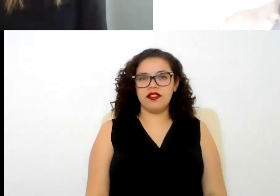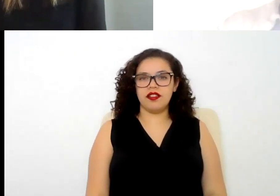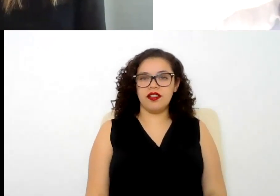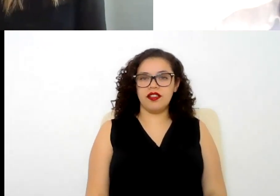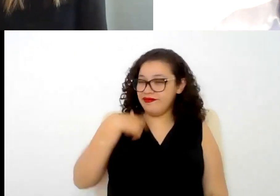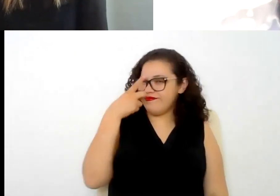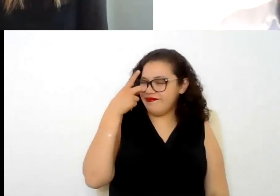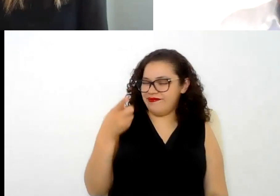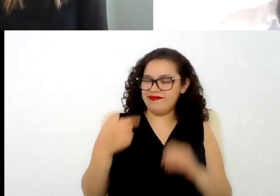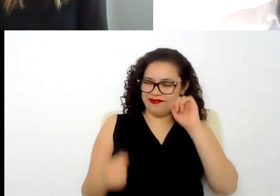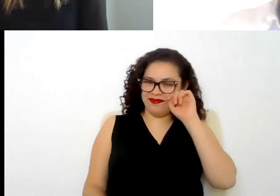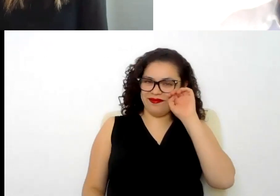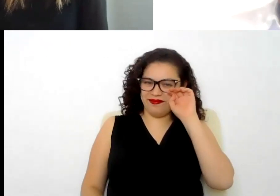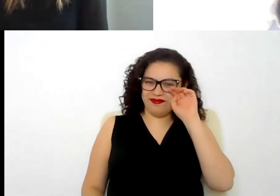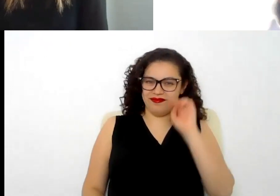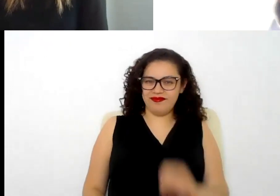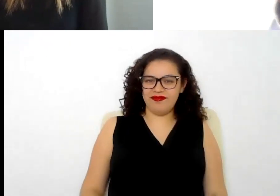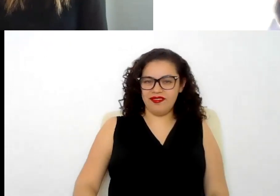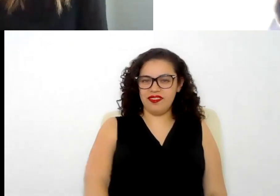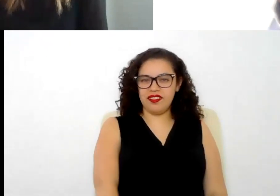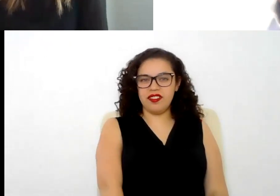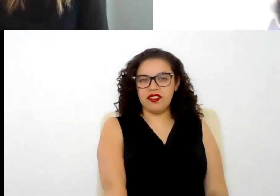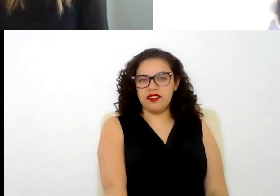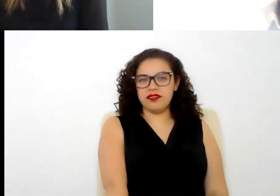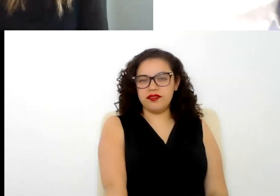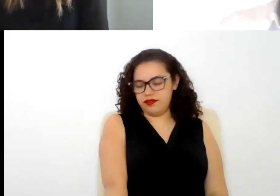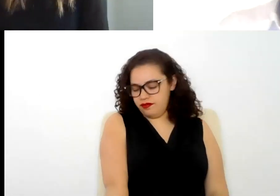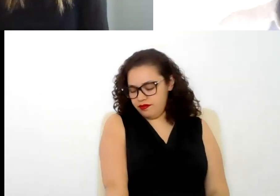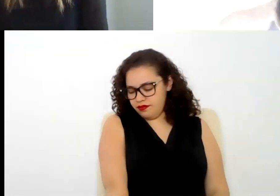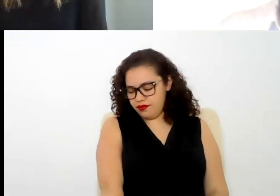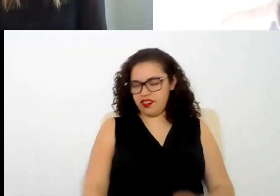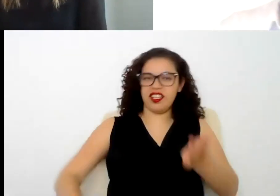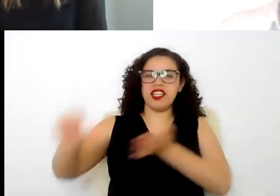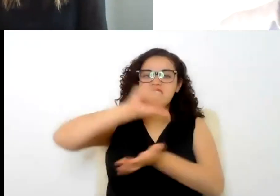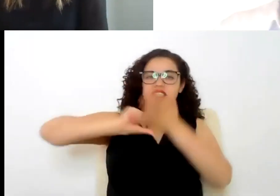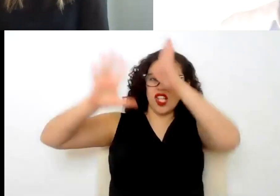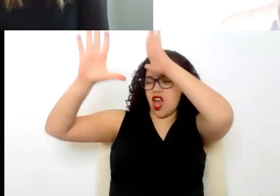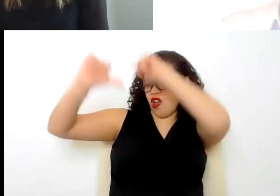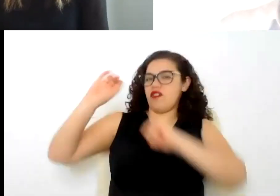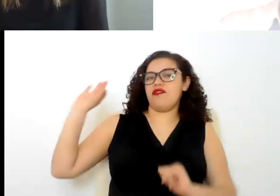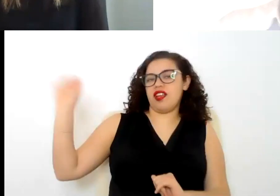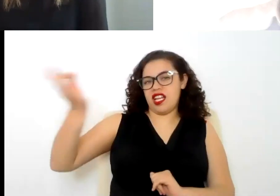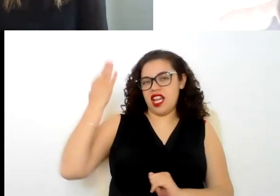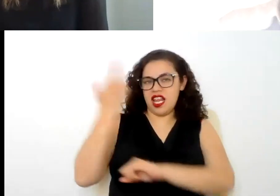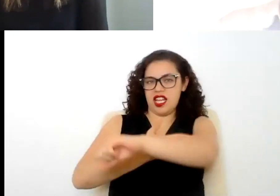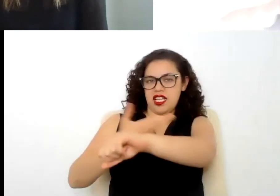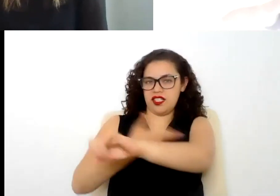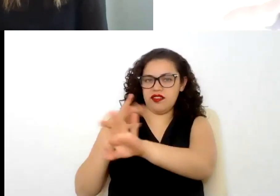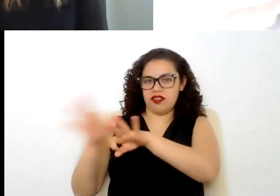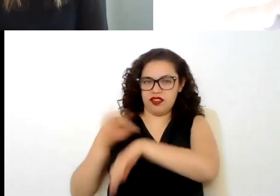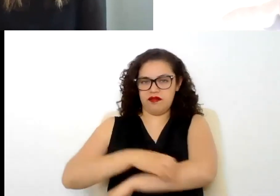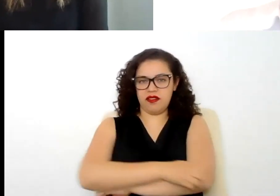los mencionábamos es ante el centro de conciliación federal y registro laboral